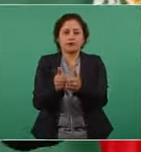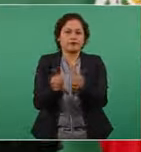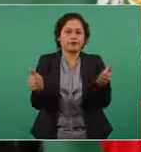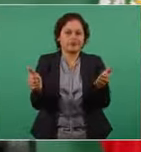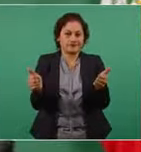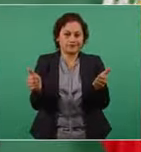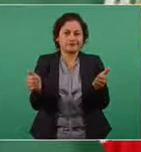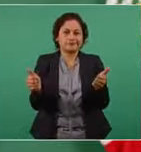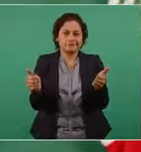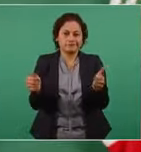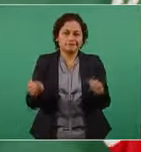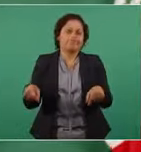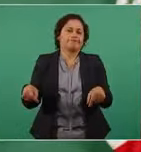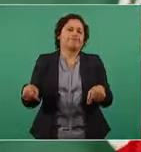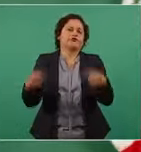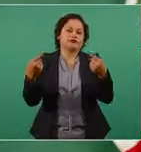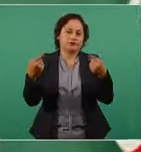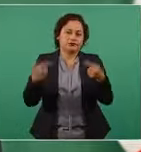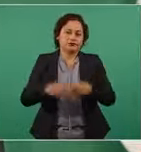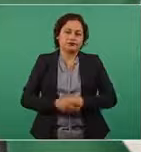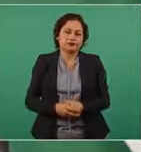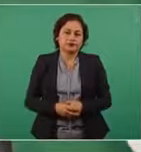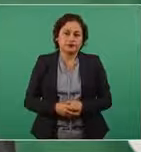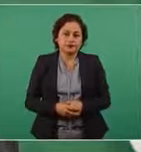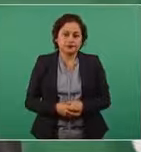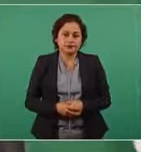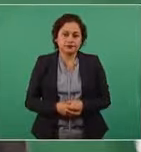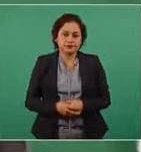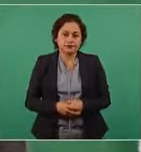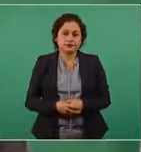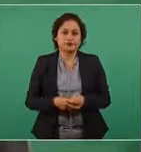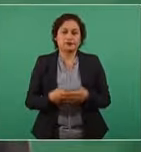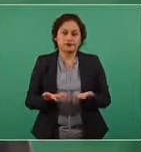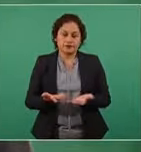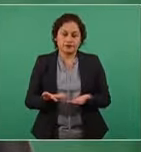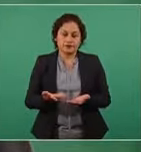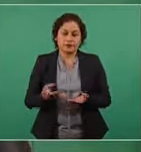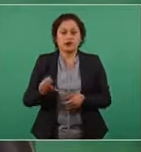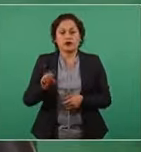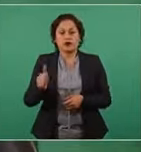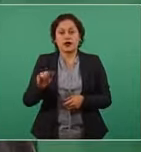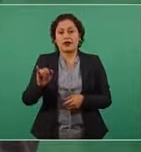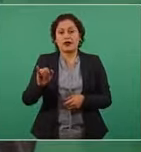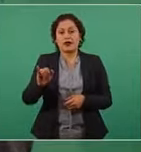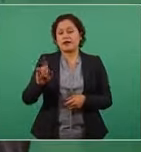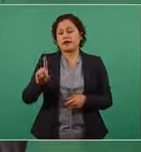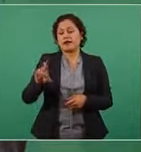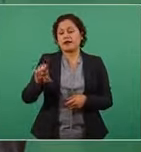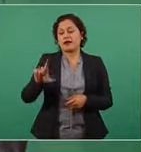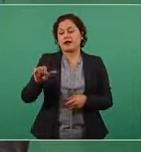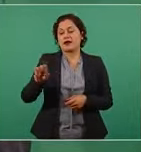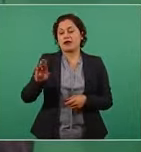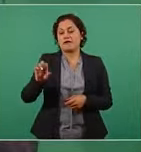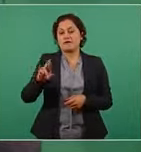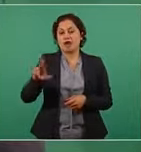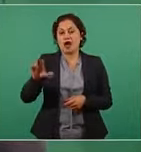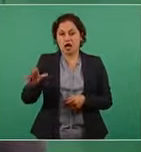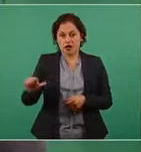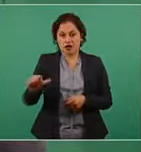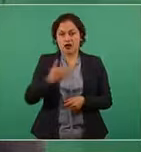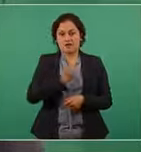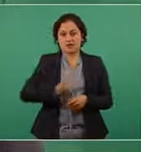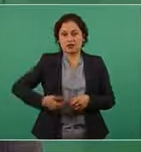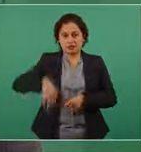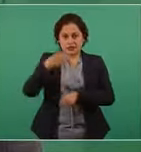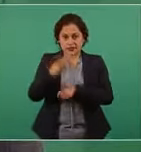separarlos en el gobierno interino de la barra mientras Madero está